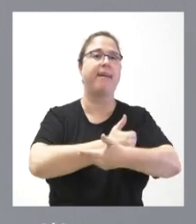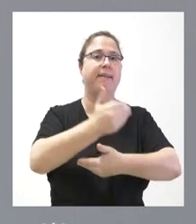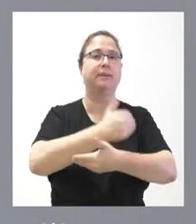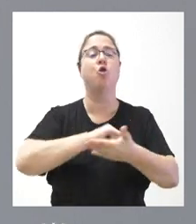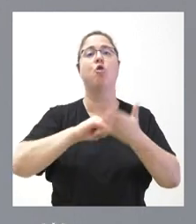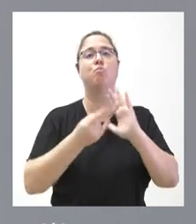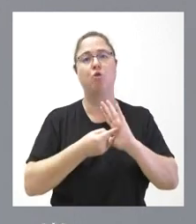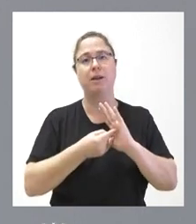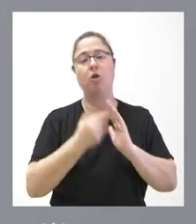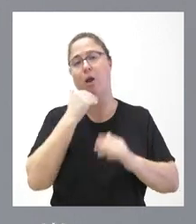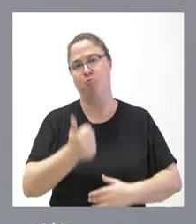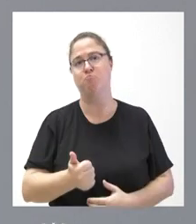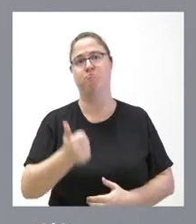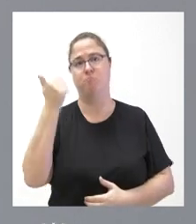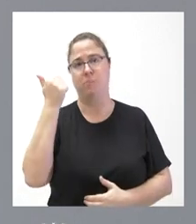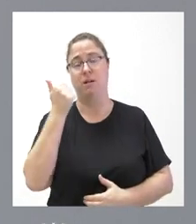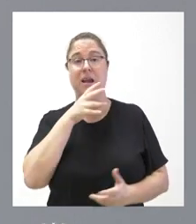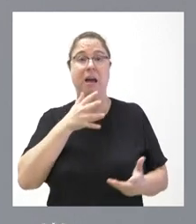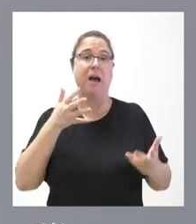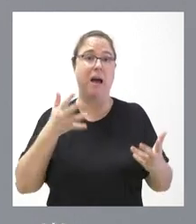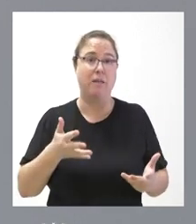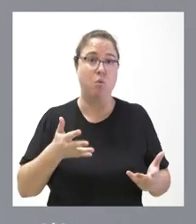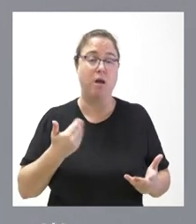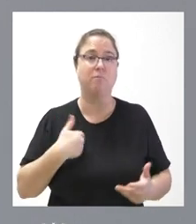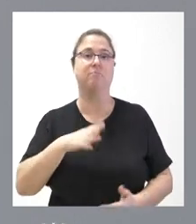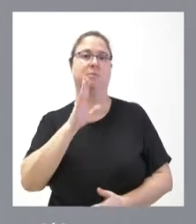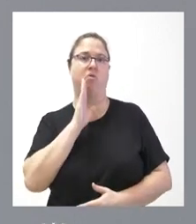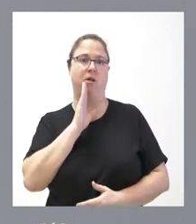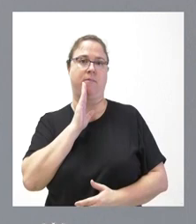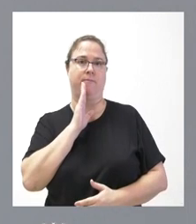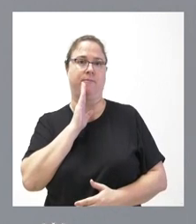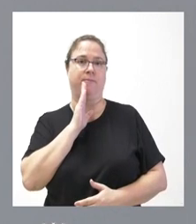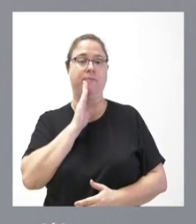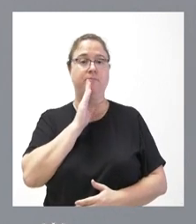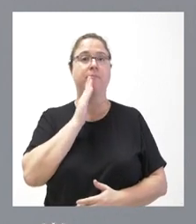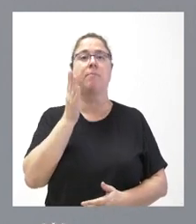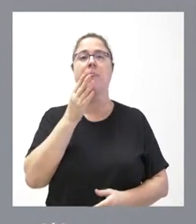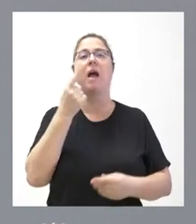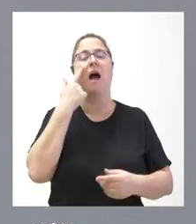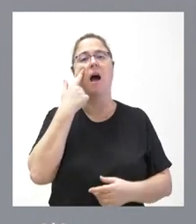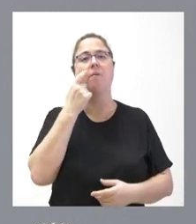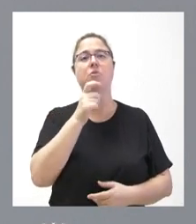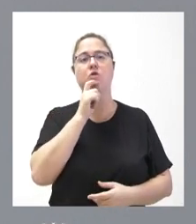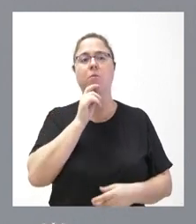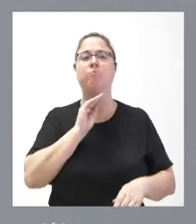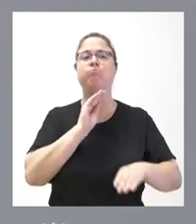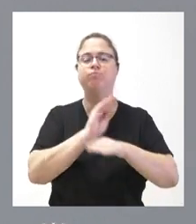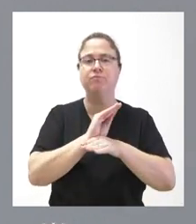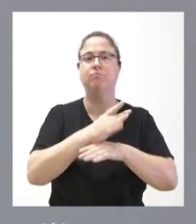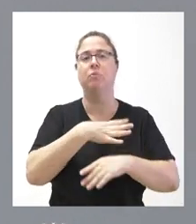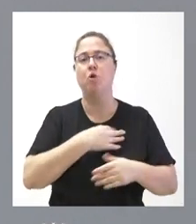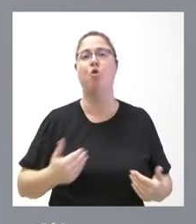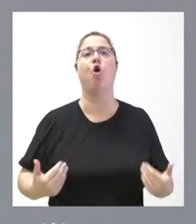conjunto serán algo mayores con el proyecto actual que con el anterior. Vamos a ver qué aportación puede realizar quien tiene